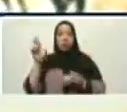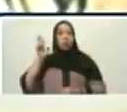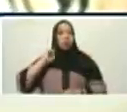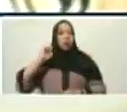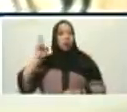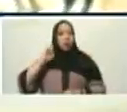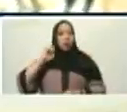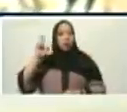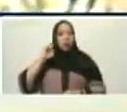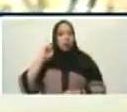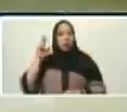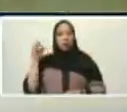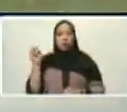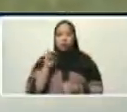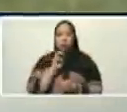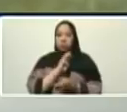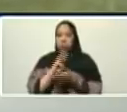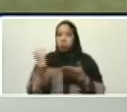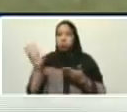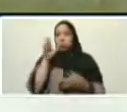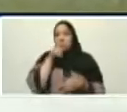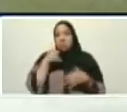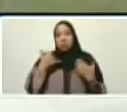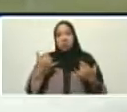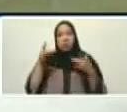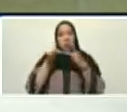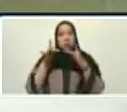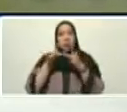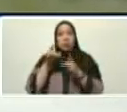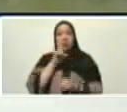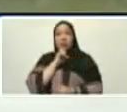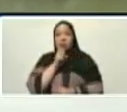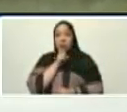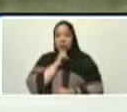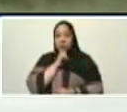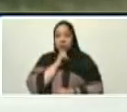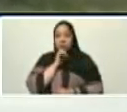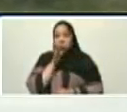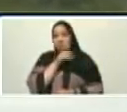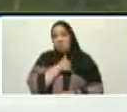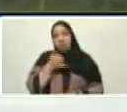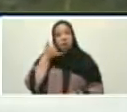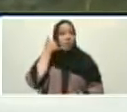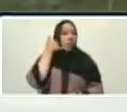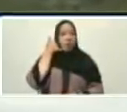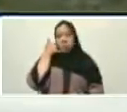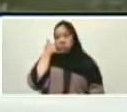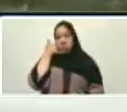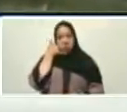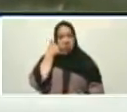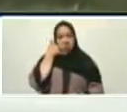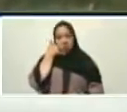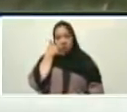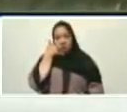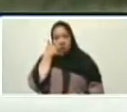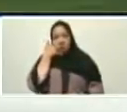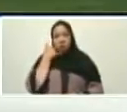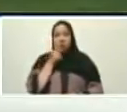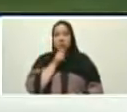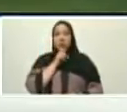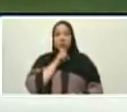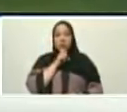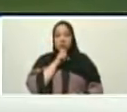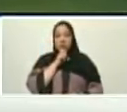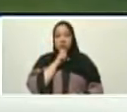ni WhatsApp, ni teléfono, no existía ninguna de las formas de comunicación que hoy